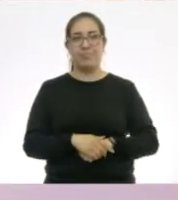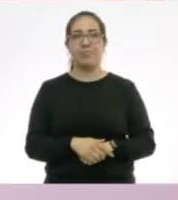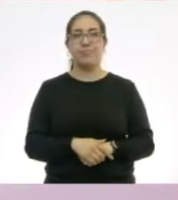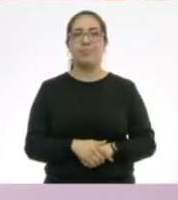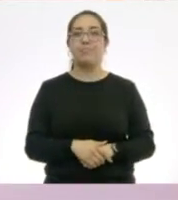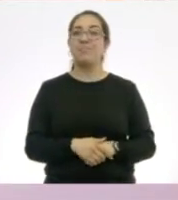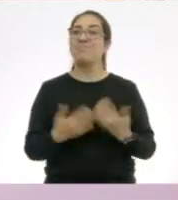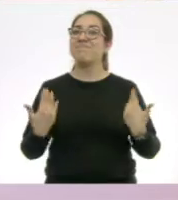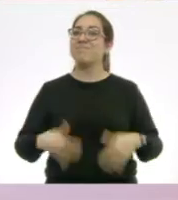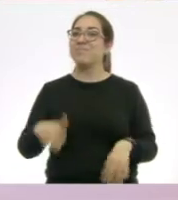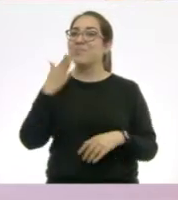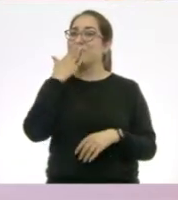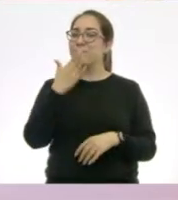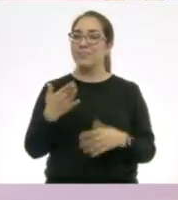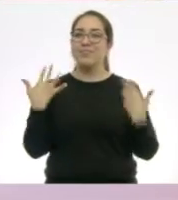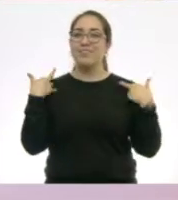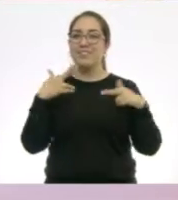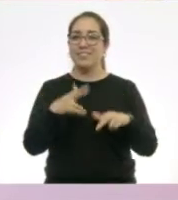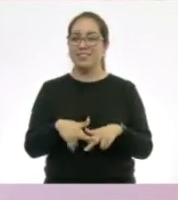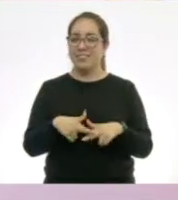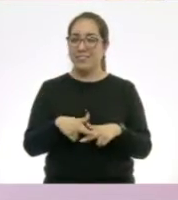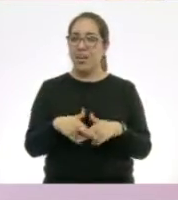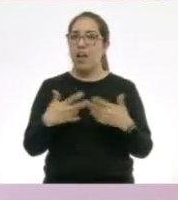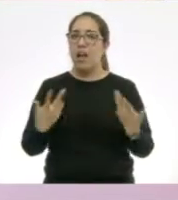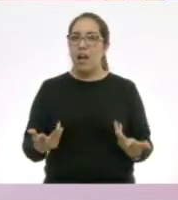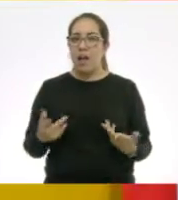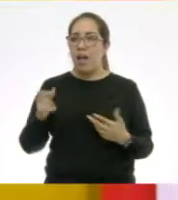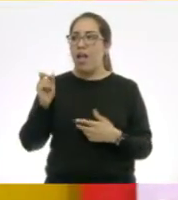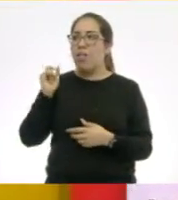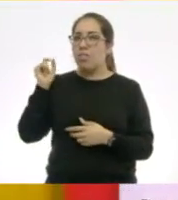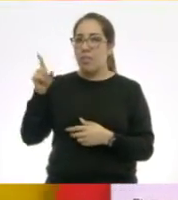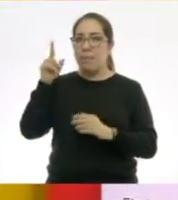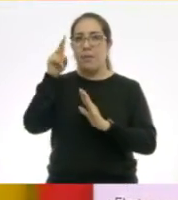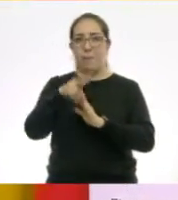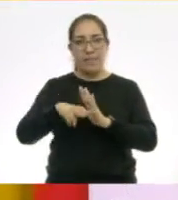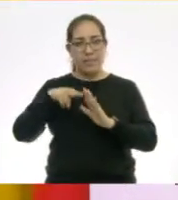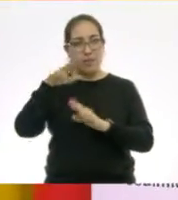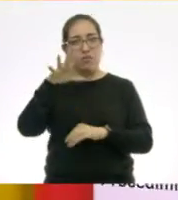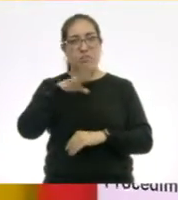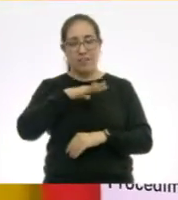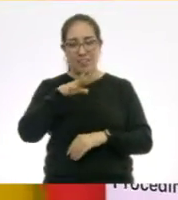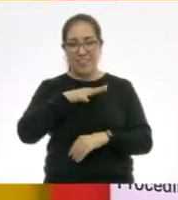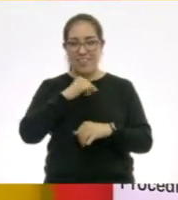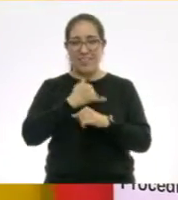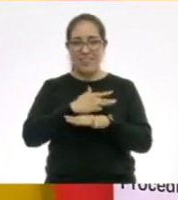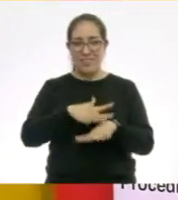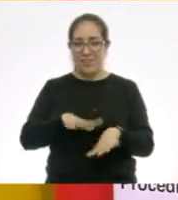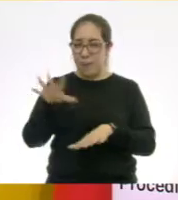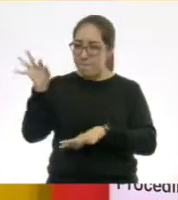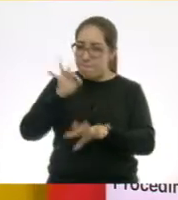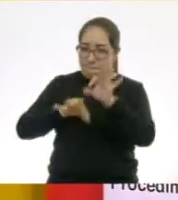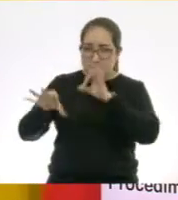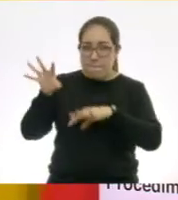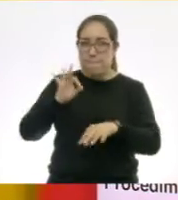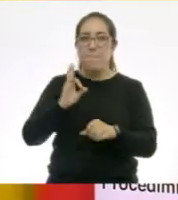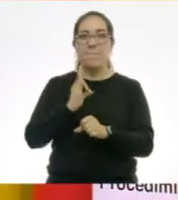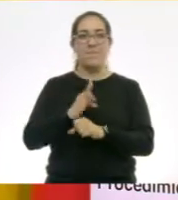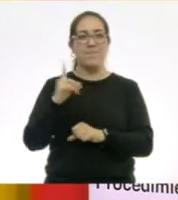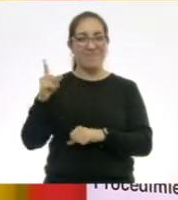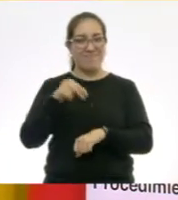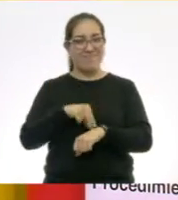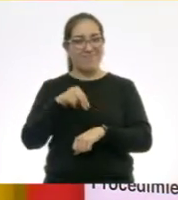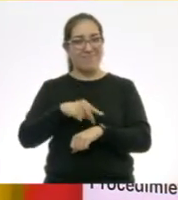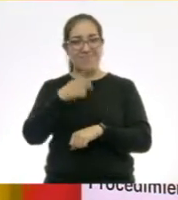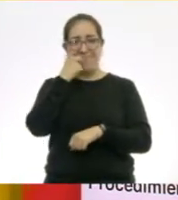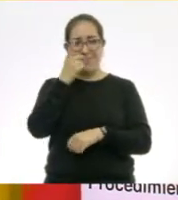Muy bien, maestro Ramiro. Entonces, también en videos podemos sacar información, como en este caso, que el médico nos dijo